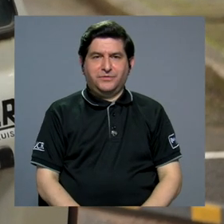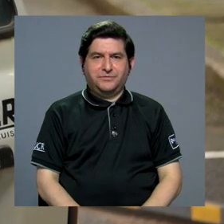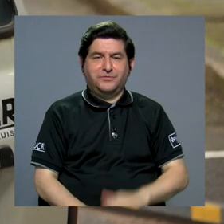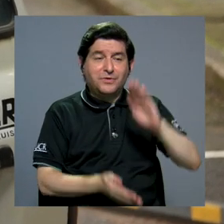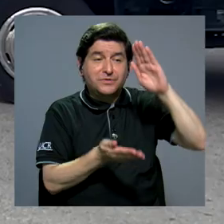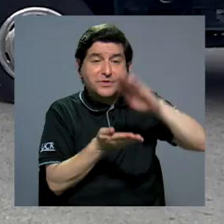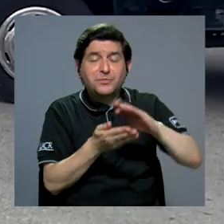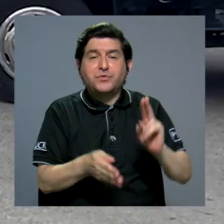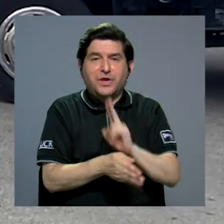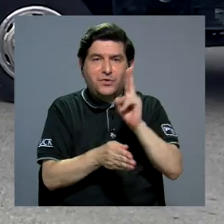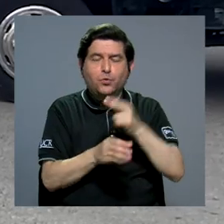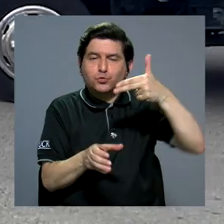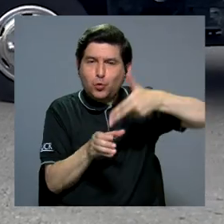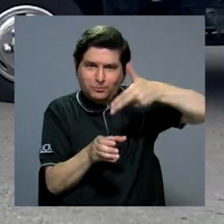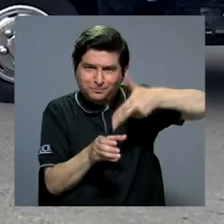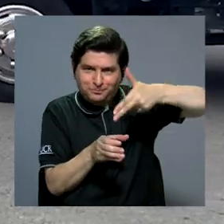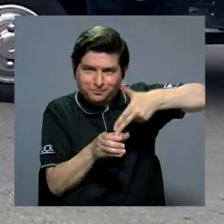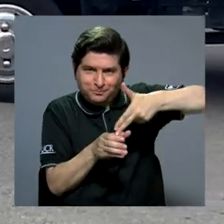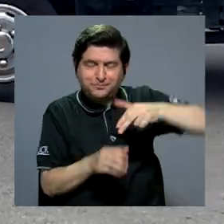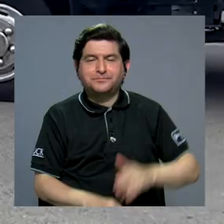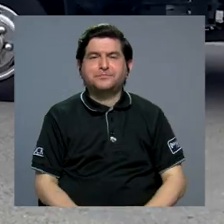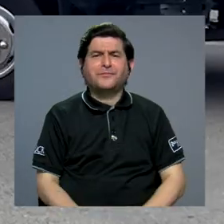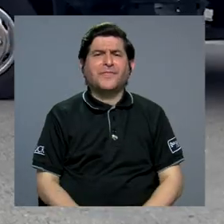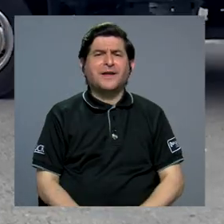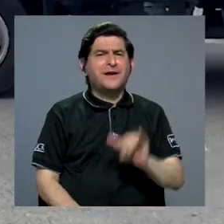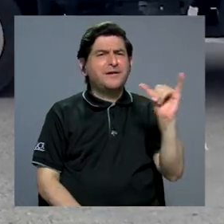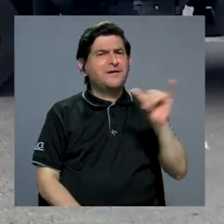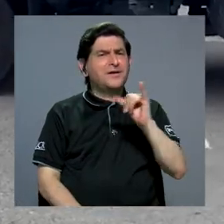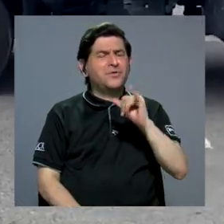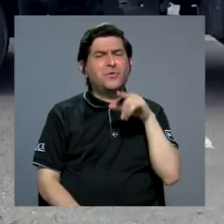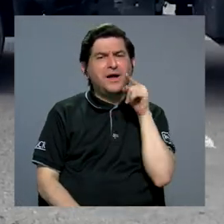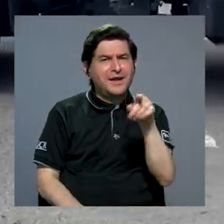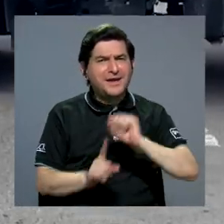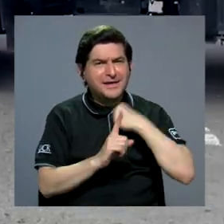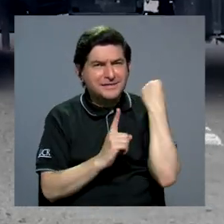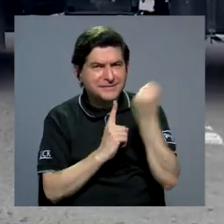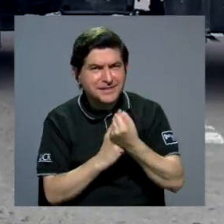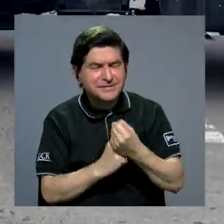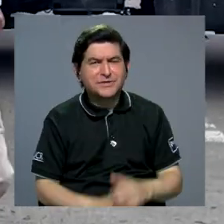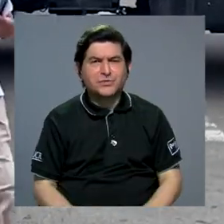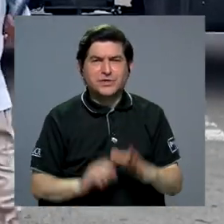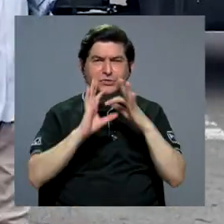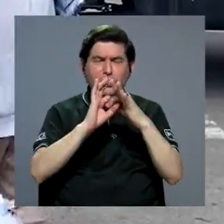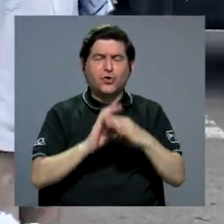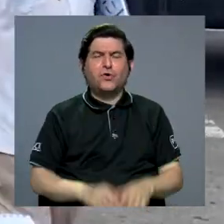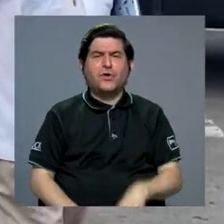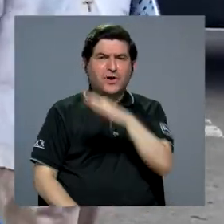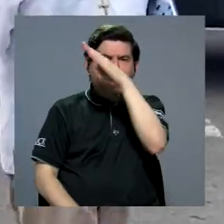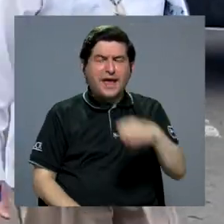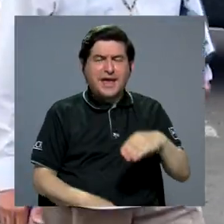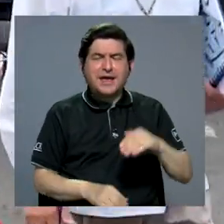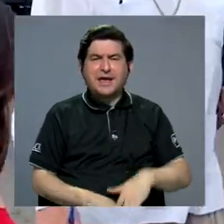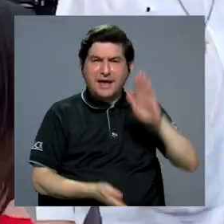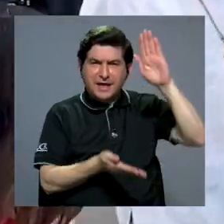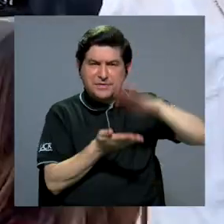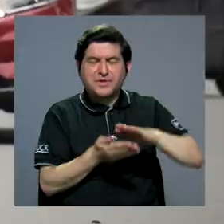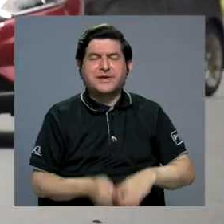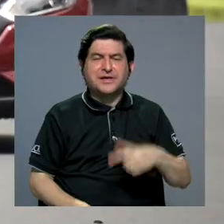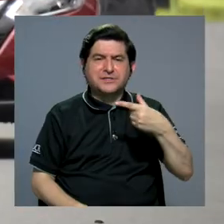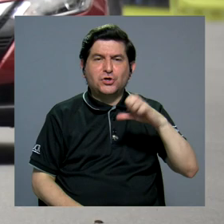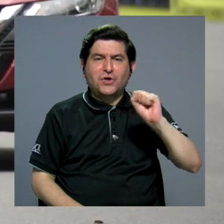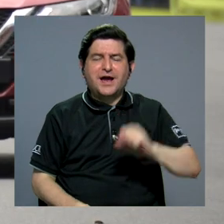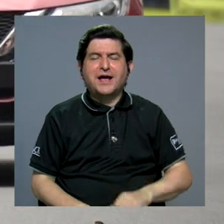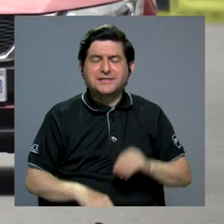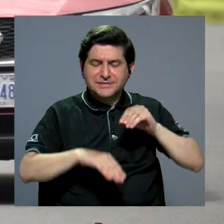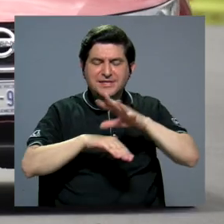disminuye el uso de combustibles fósiles y también eso va alineado a los ejes de disminución de gases de efecto